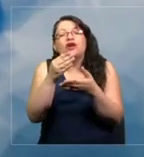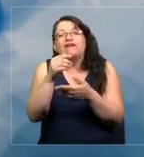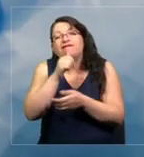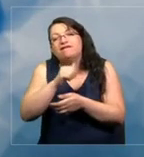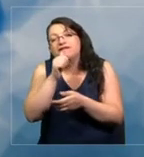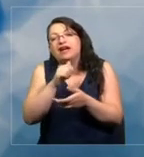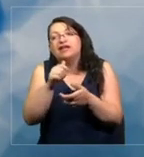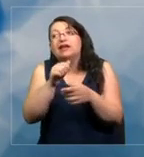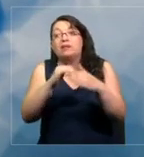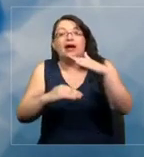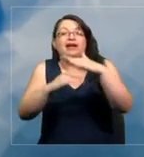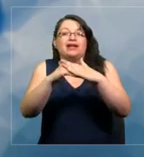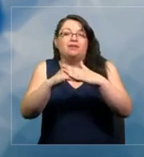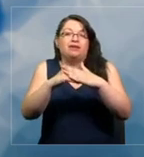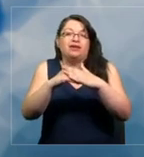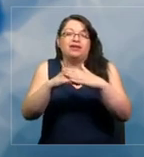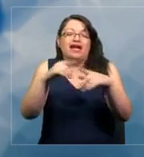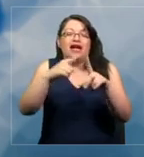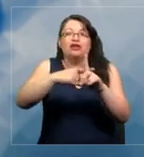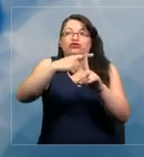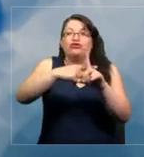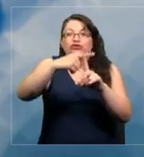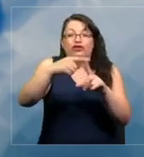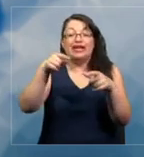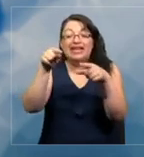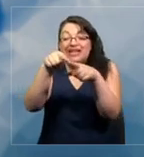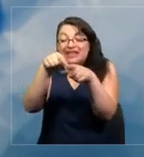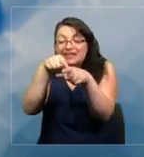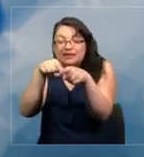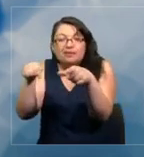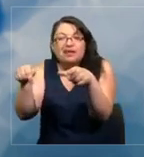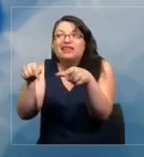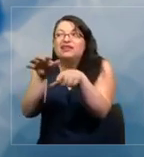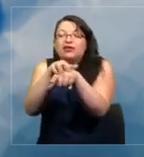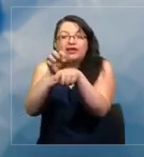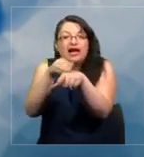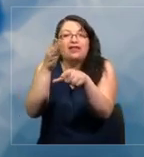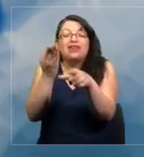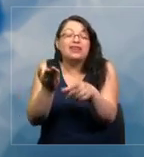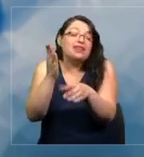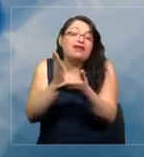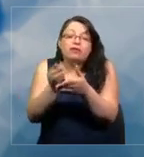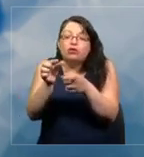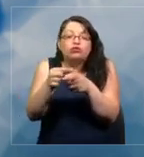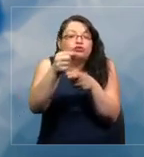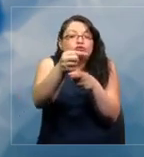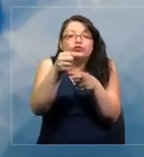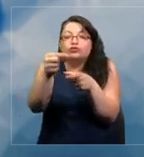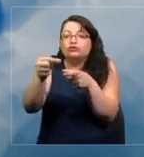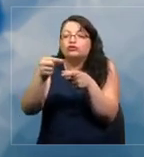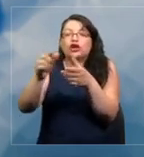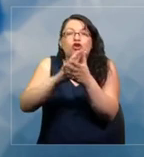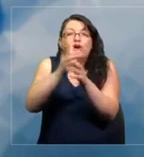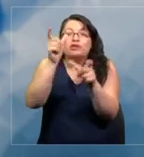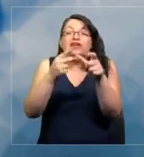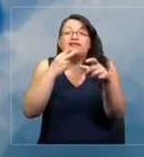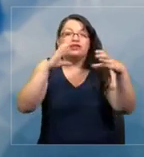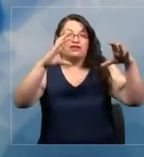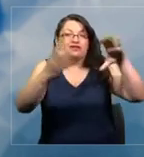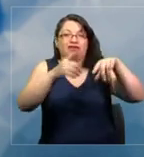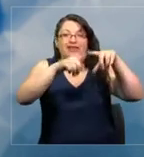a 1,5 grados y esa torta ahora hay que repartírsela entre cada uno de nosotros, entre todos los habitantes del planeta.